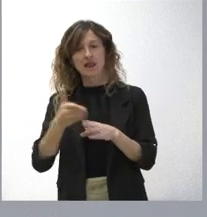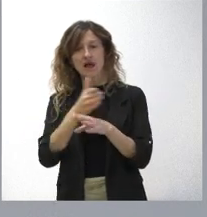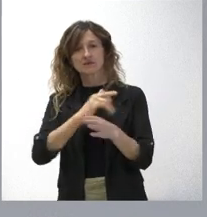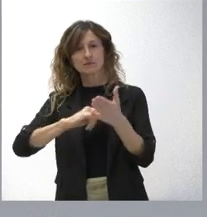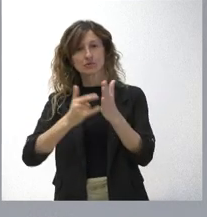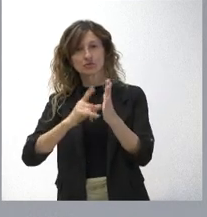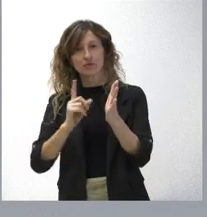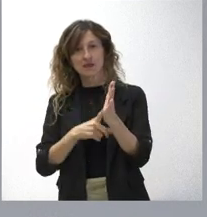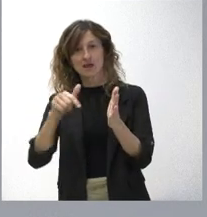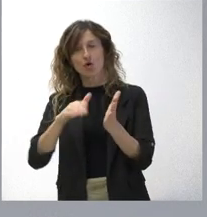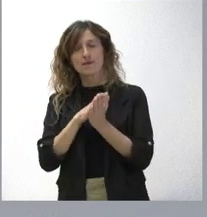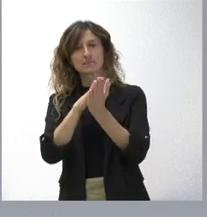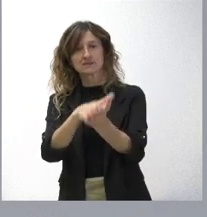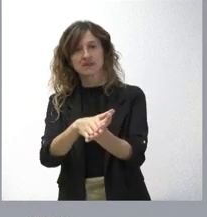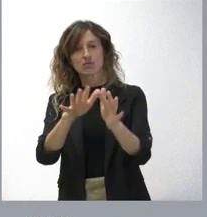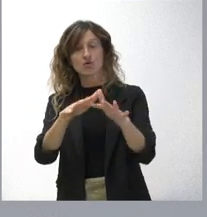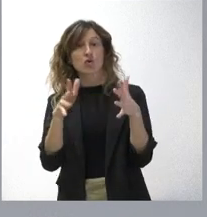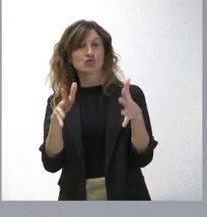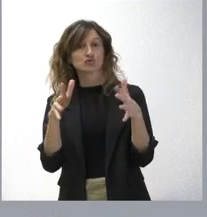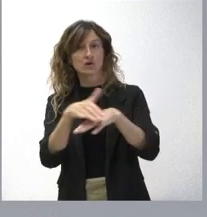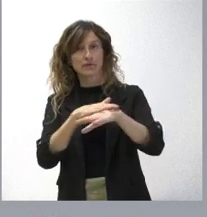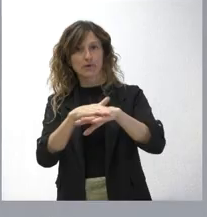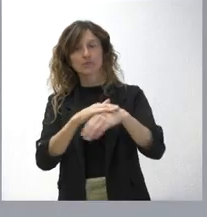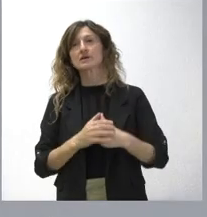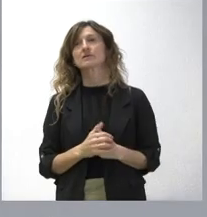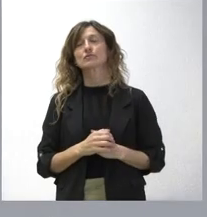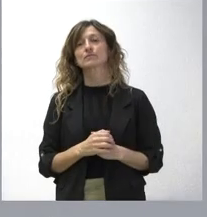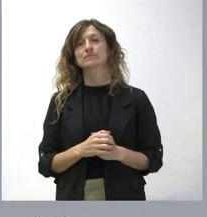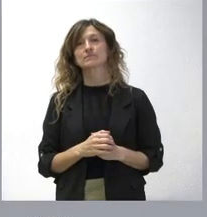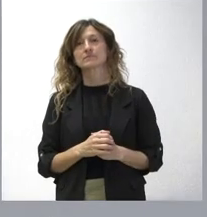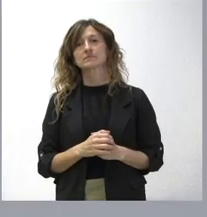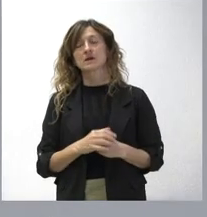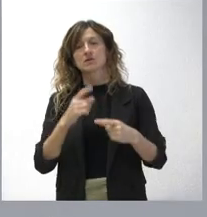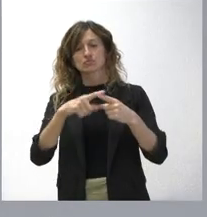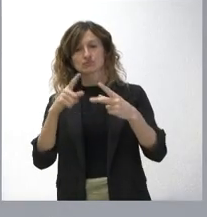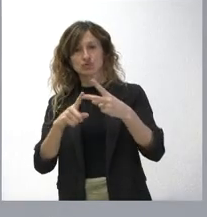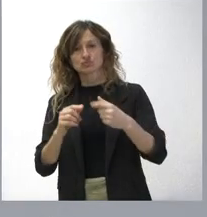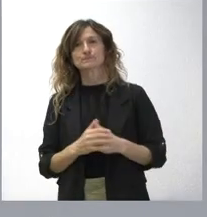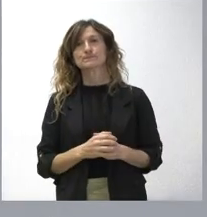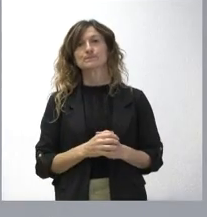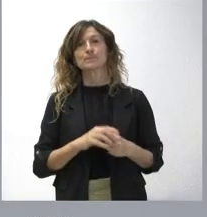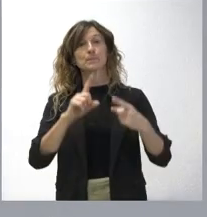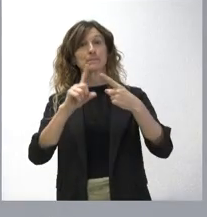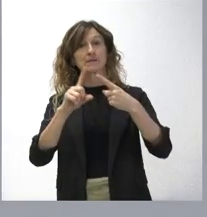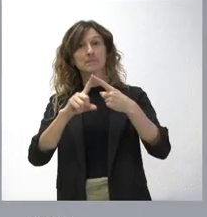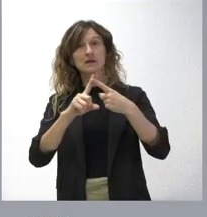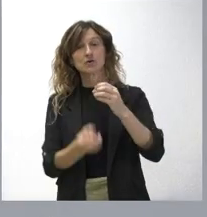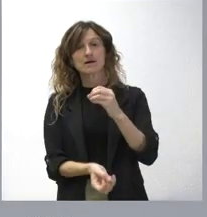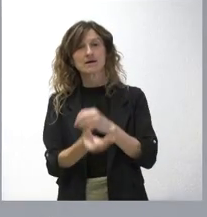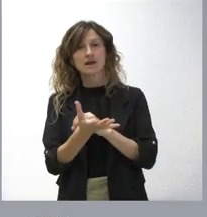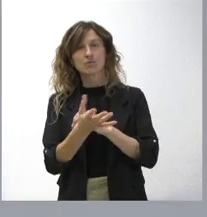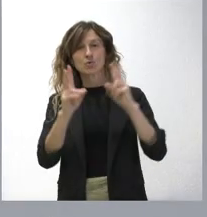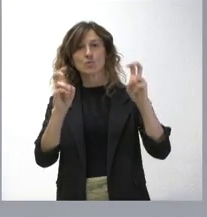ley que hoy hemos presentado en el Consejo de Gobierno, dos de ellas. En primer lugar, la creación de un nuevo